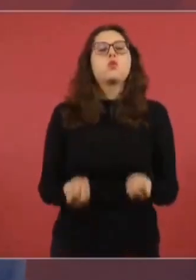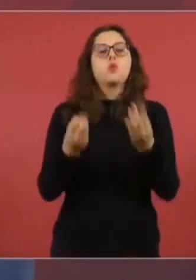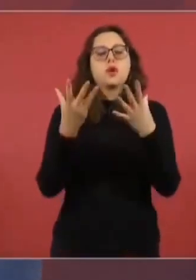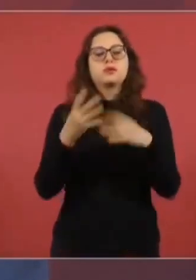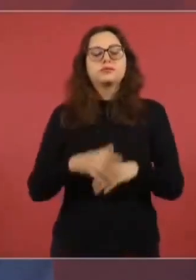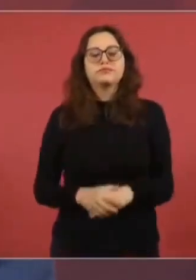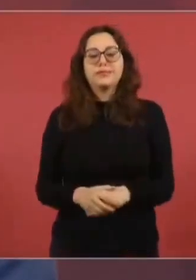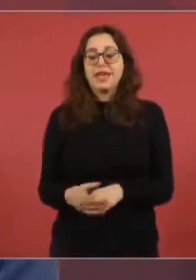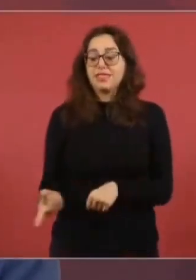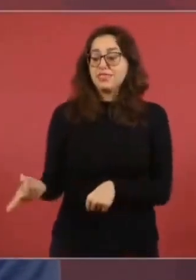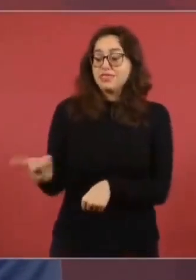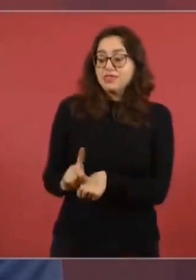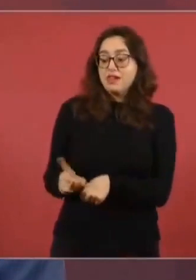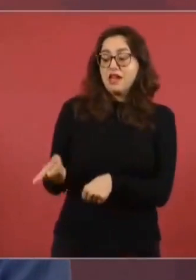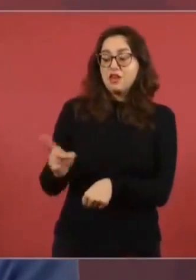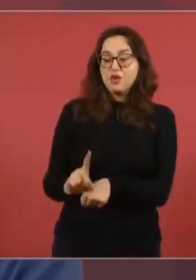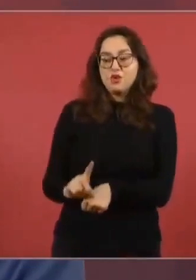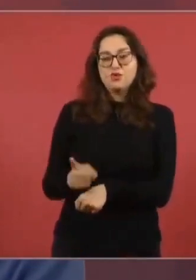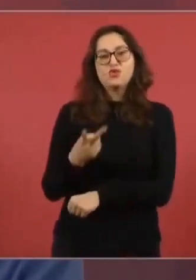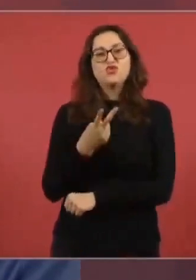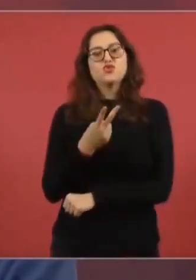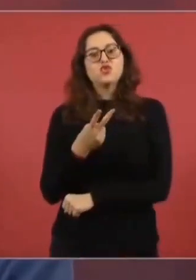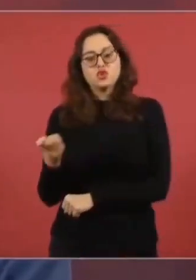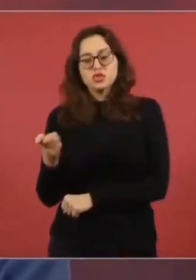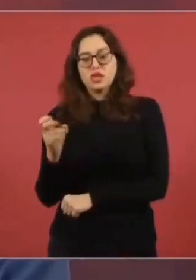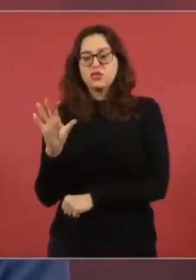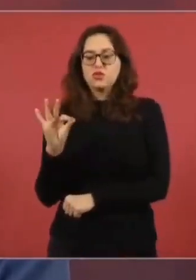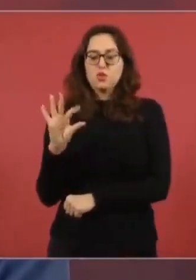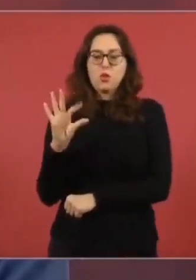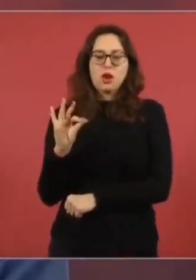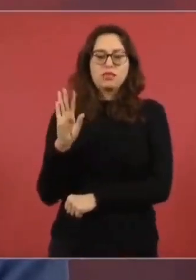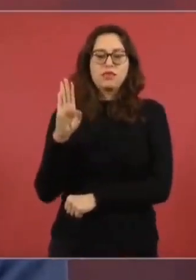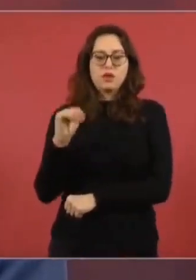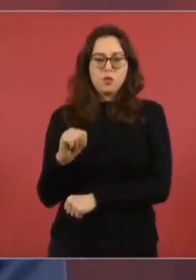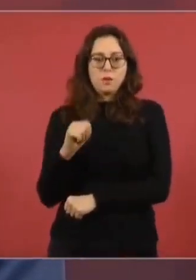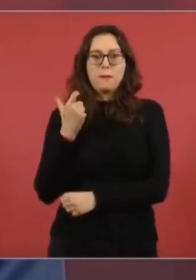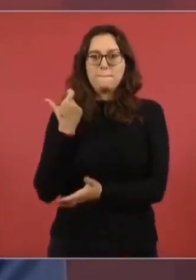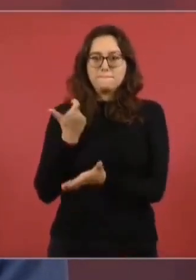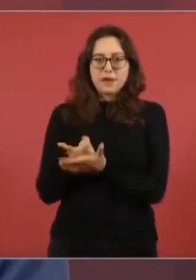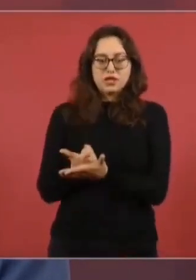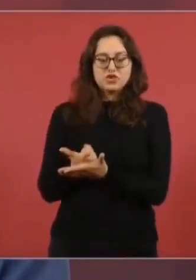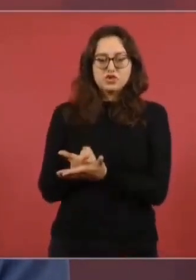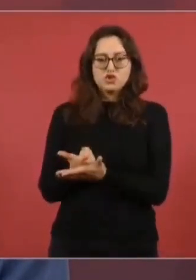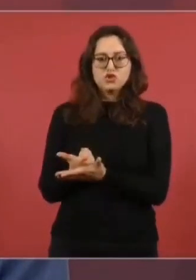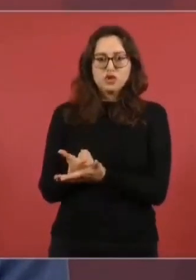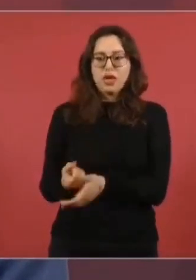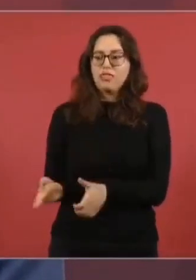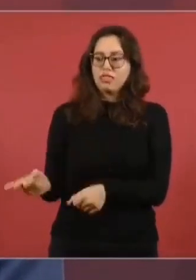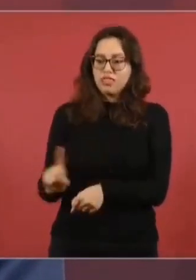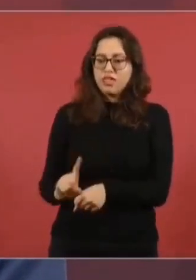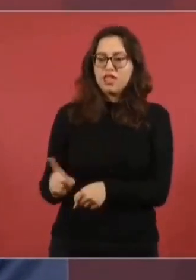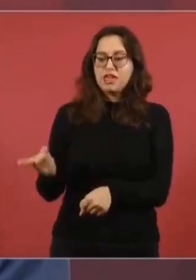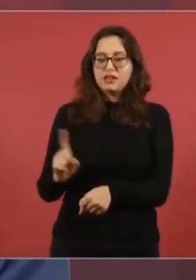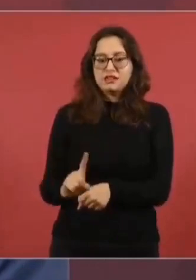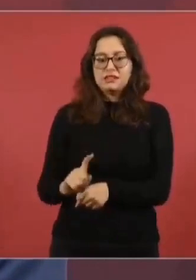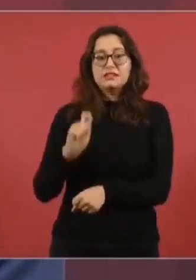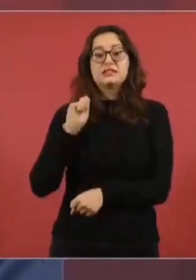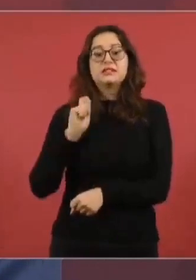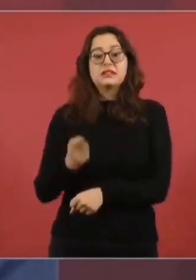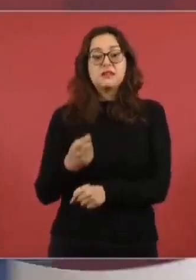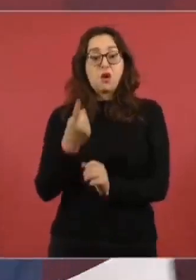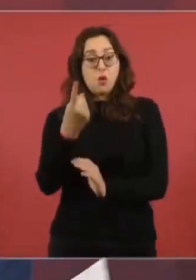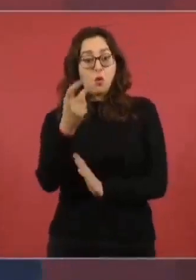249 pesos diarios, siete mil